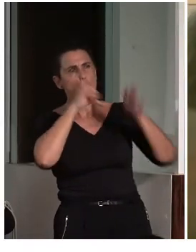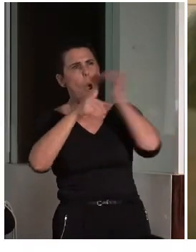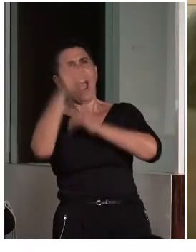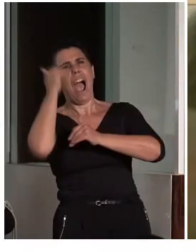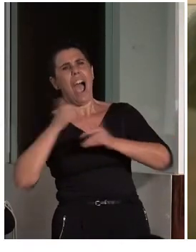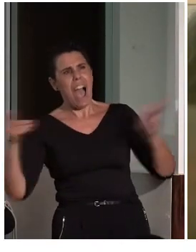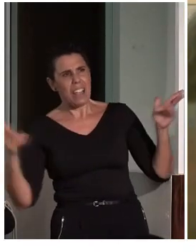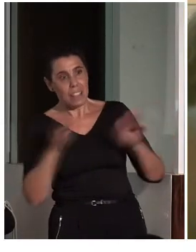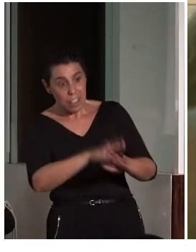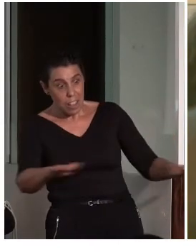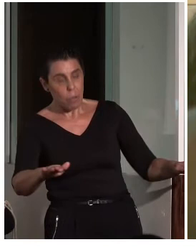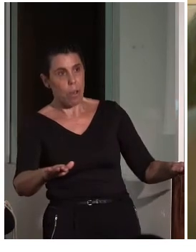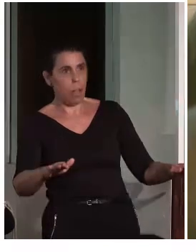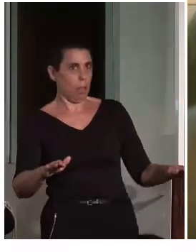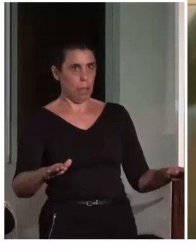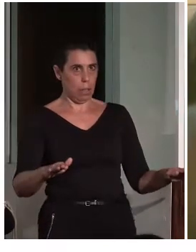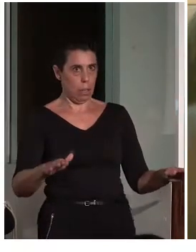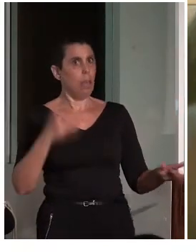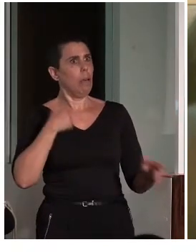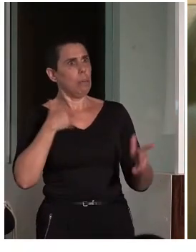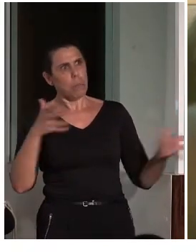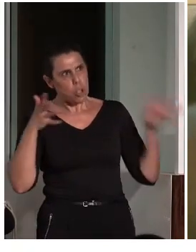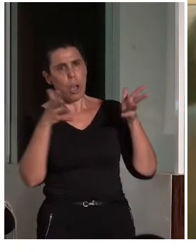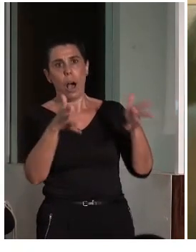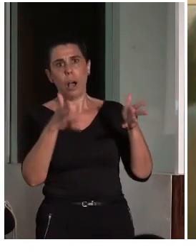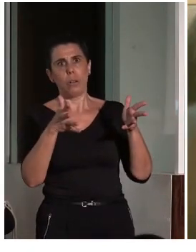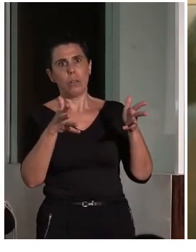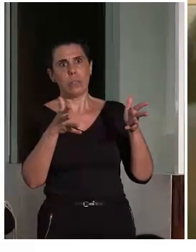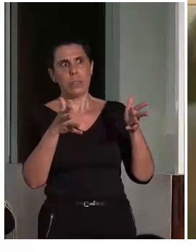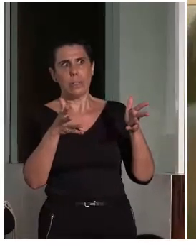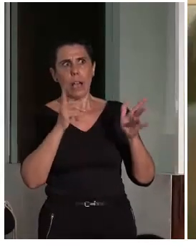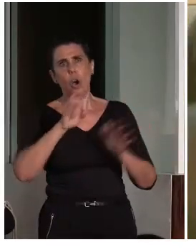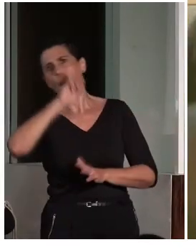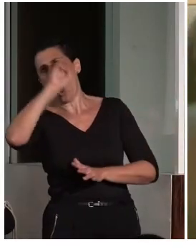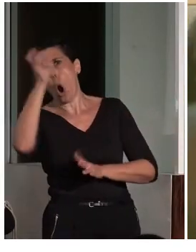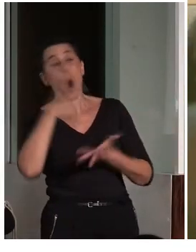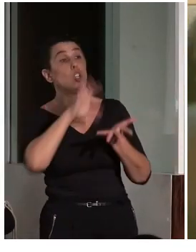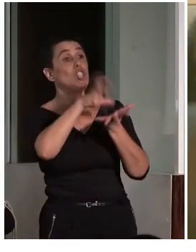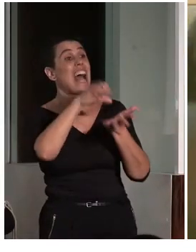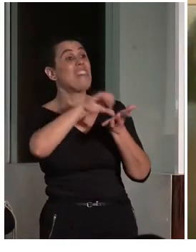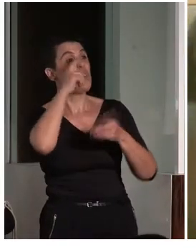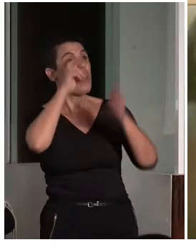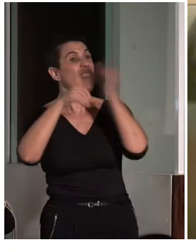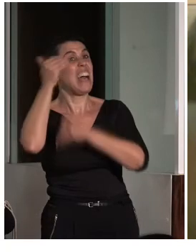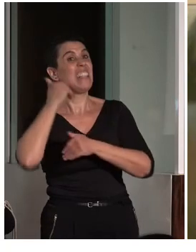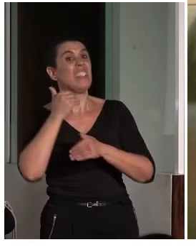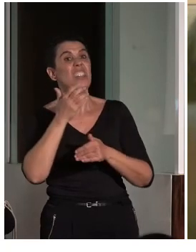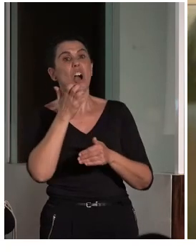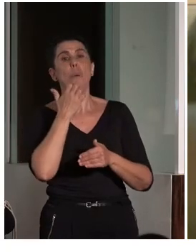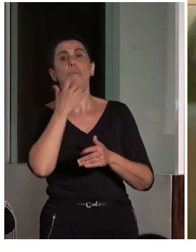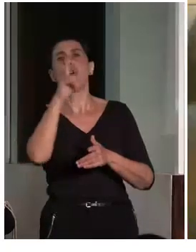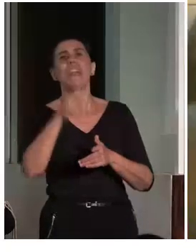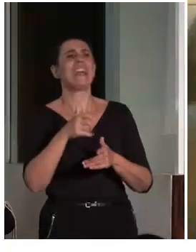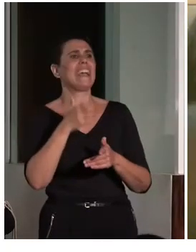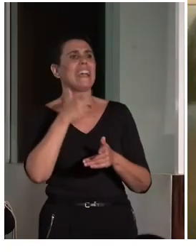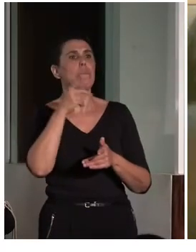Pero yo a los asistentes les recomendaría que visitaran otros yacimientos, como puede ser, por ejemplo, la necópolis judía que hay